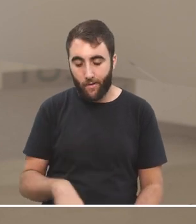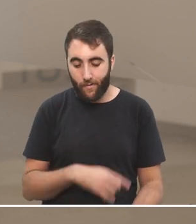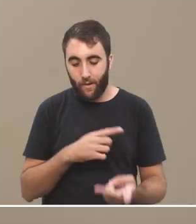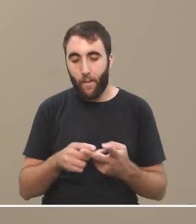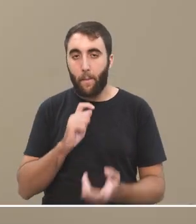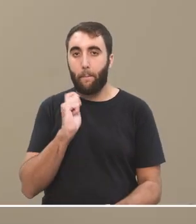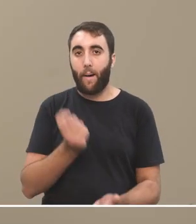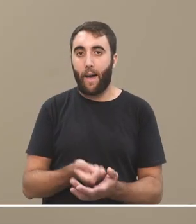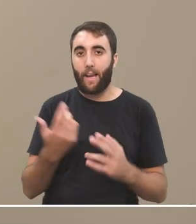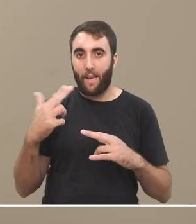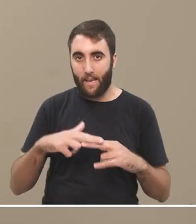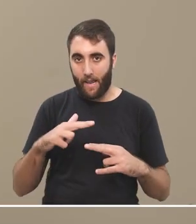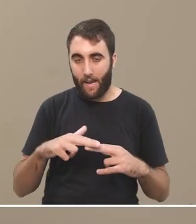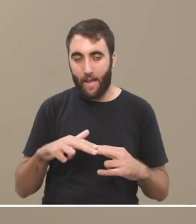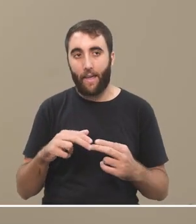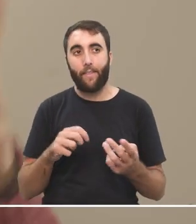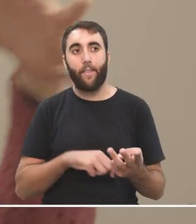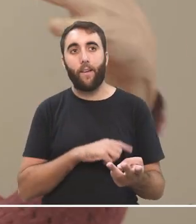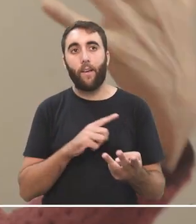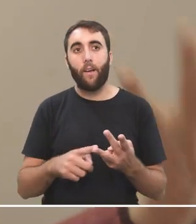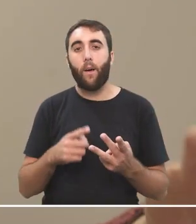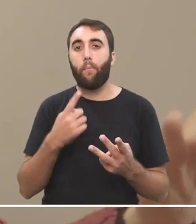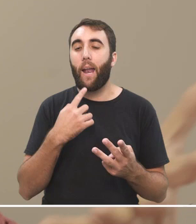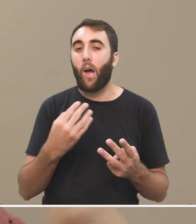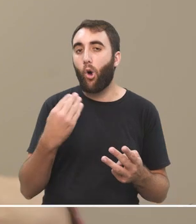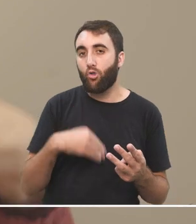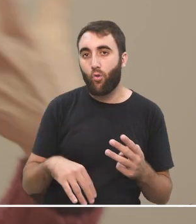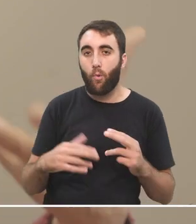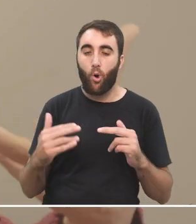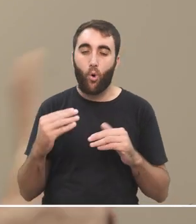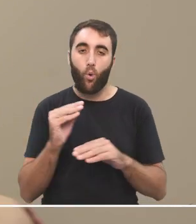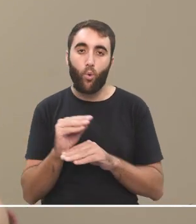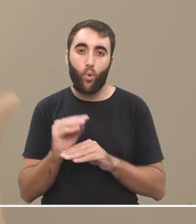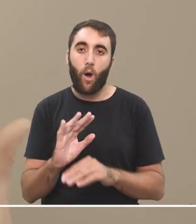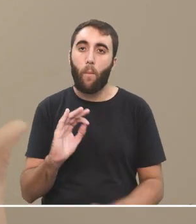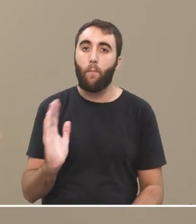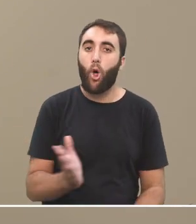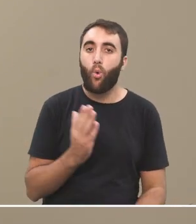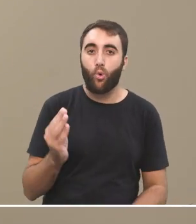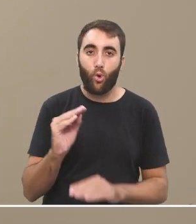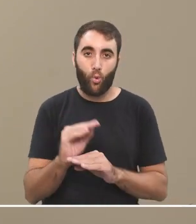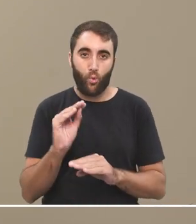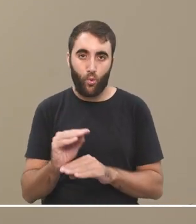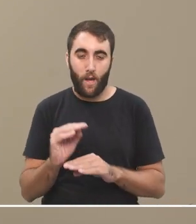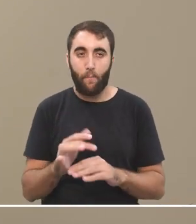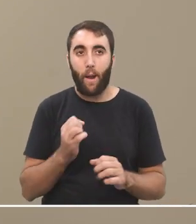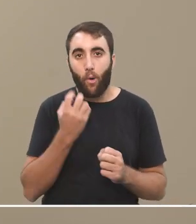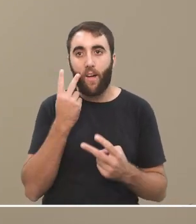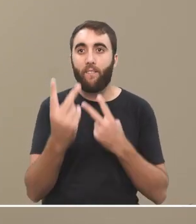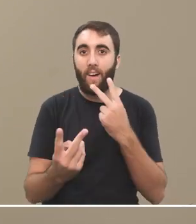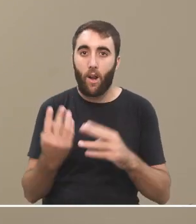pagar acceso a internet y demás para tener acceso a los consumos culturales, a los productos culturales, para poder consumir cultura.